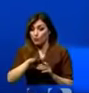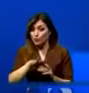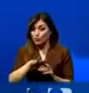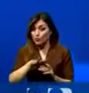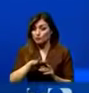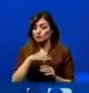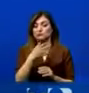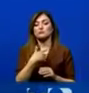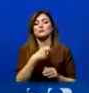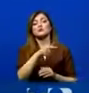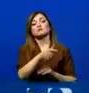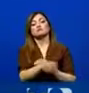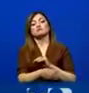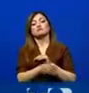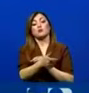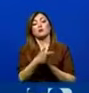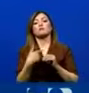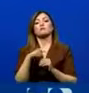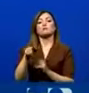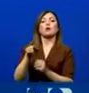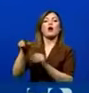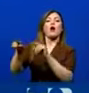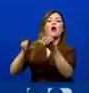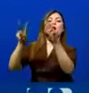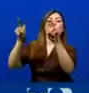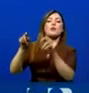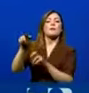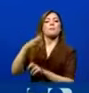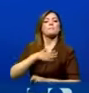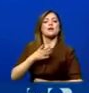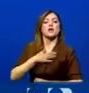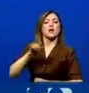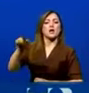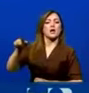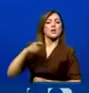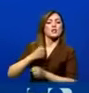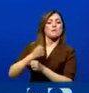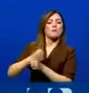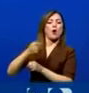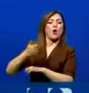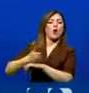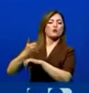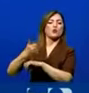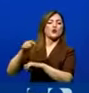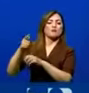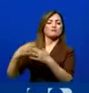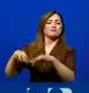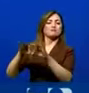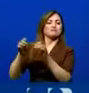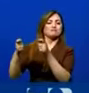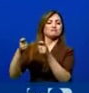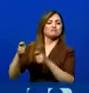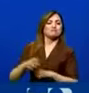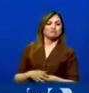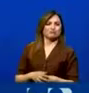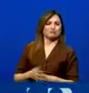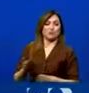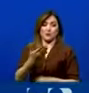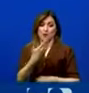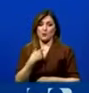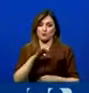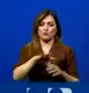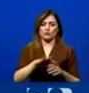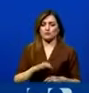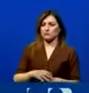Y quiero que eso quede absolutamente claro. Este gobierno no va a entrar en un juego de corrupción. No